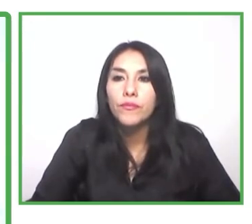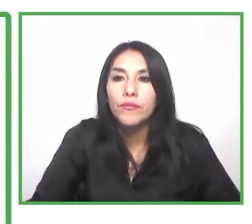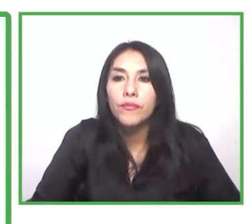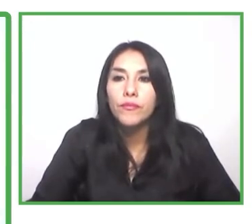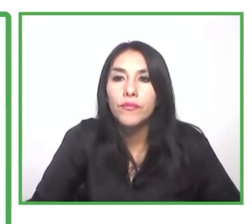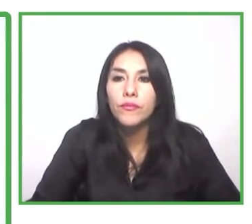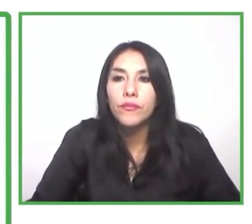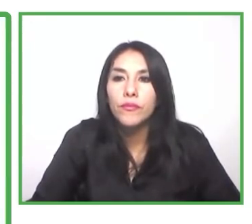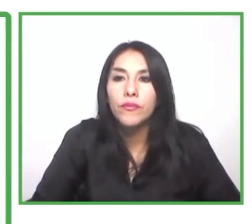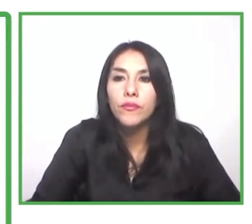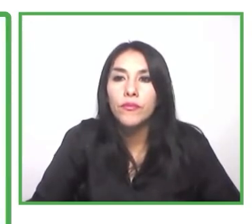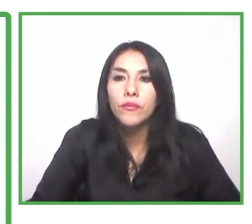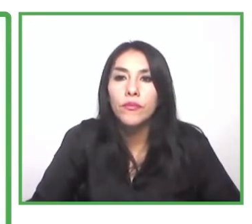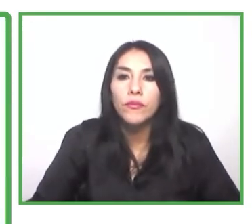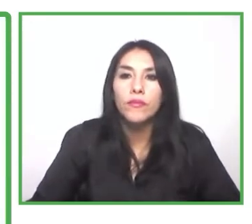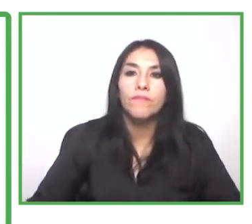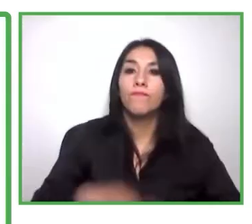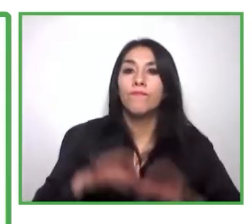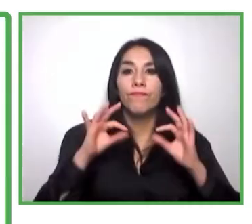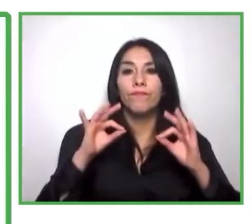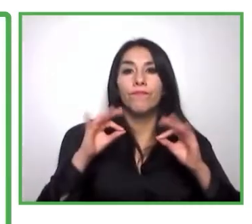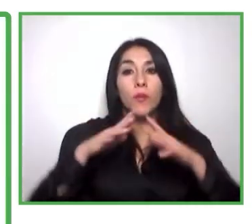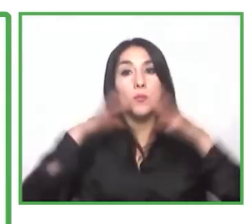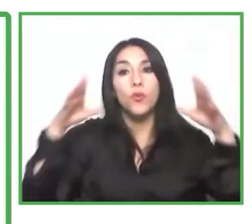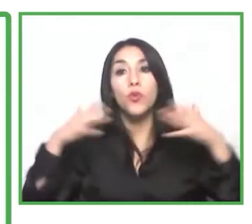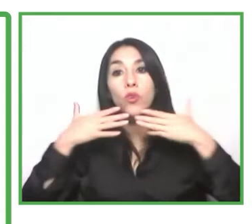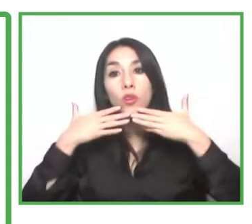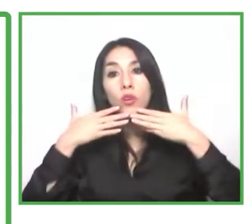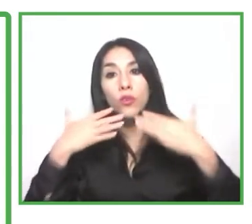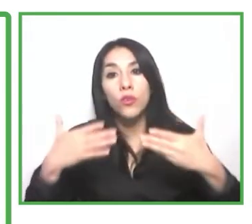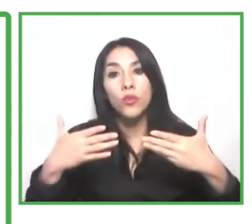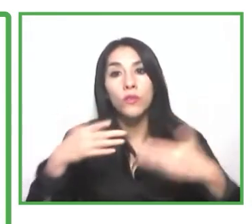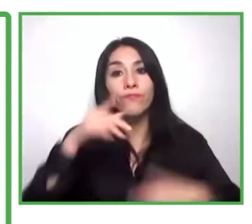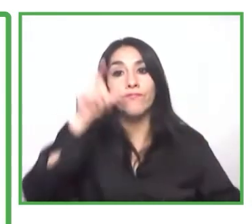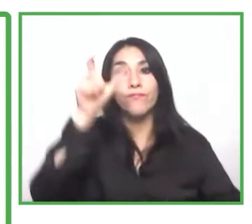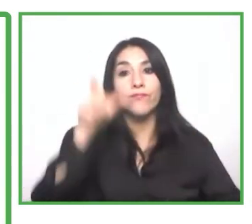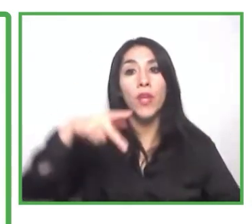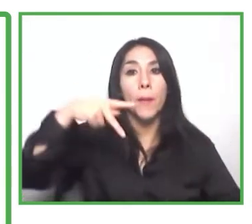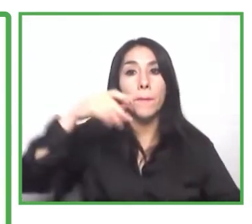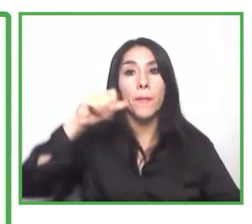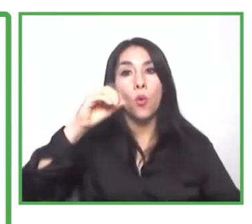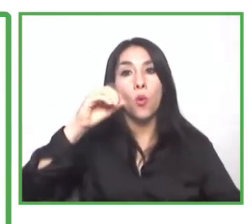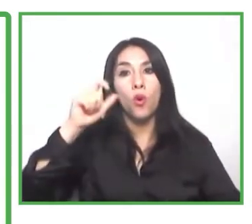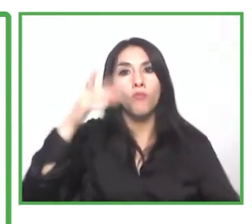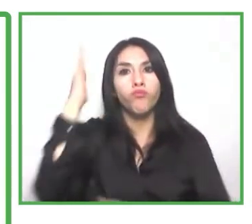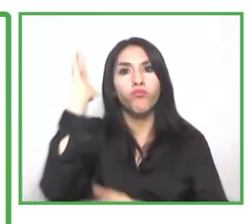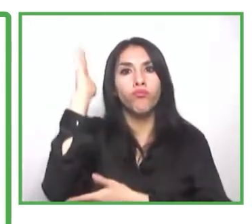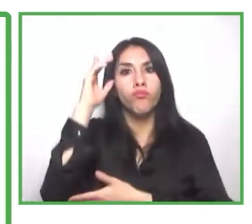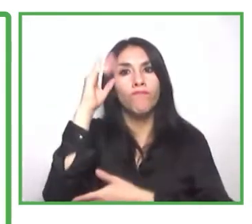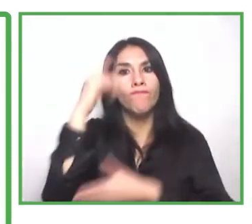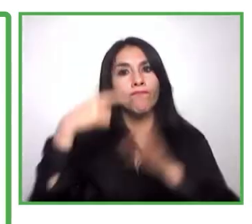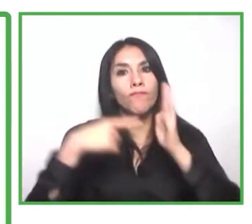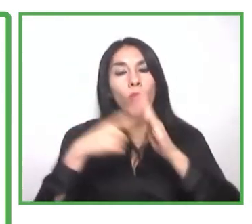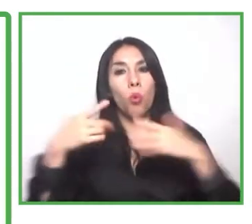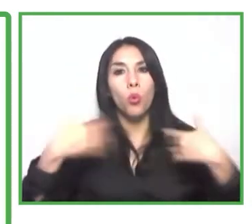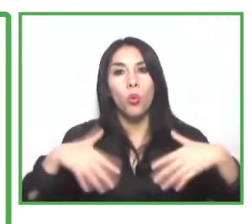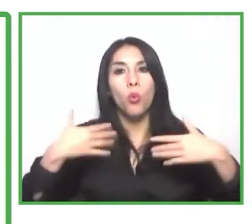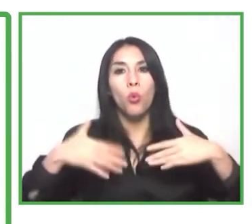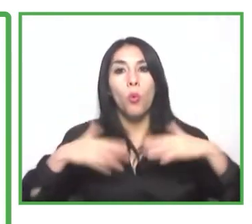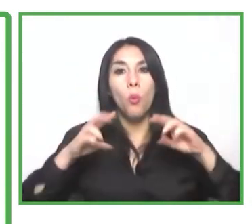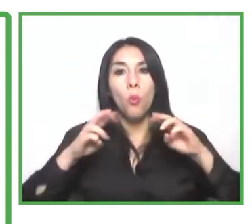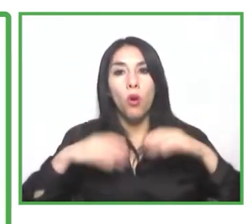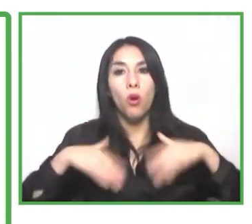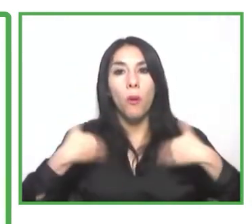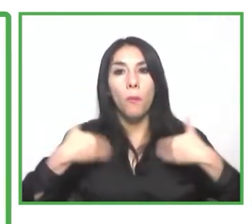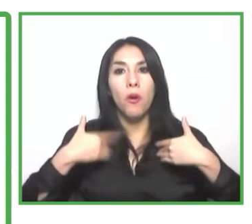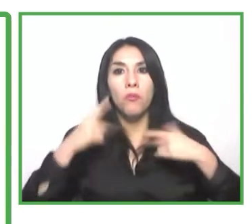Bien, muchas gracias Paola, y muy contento la verdad de escucharte y saber que están ya comenzando y